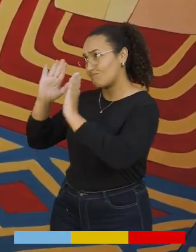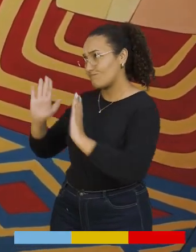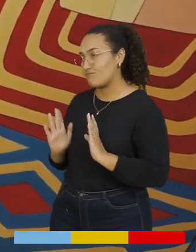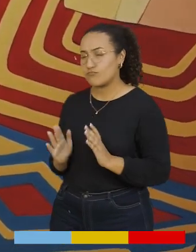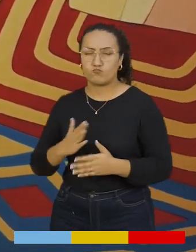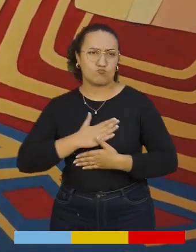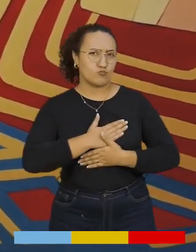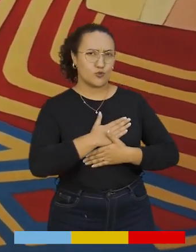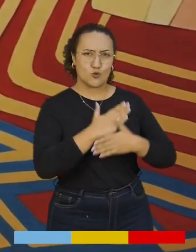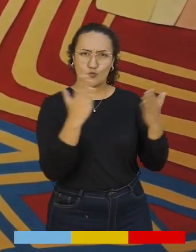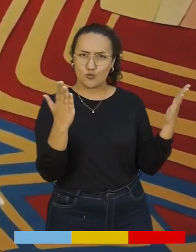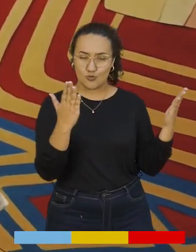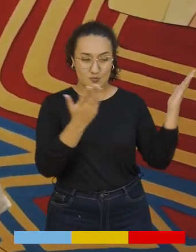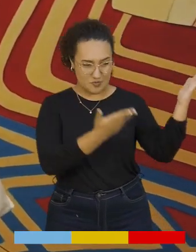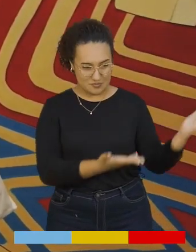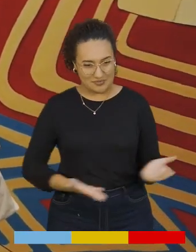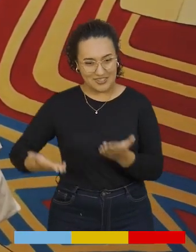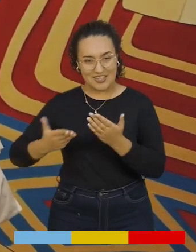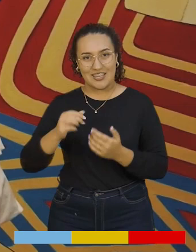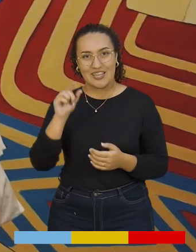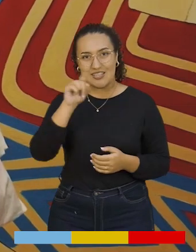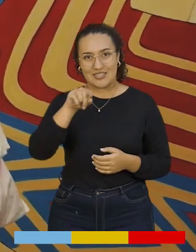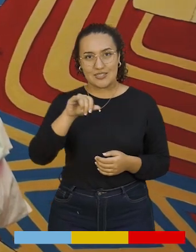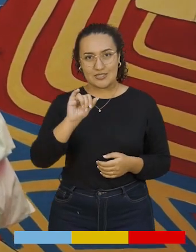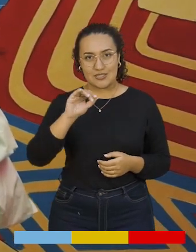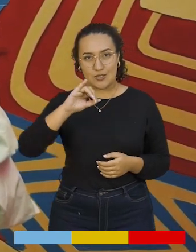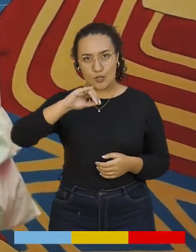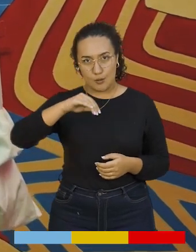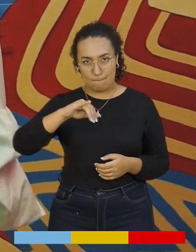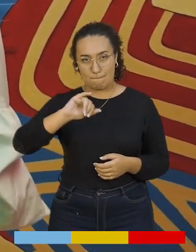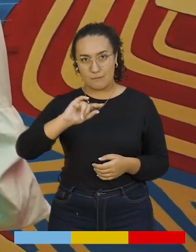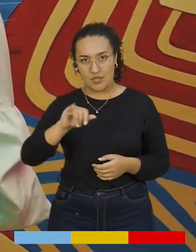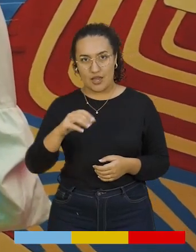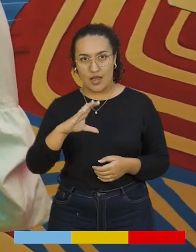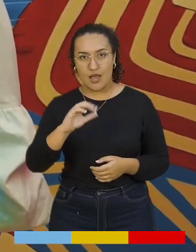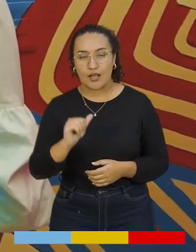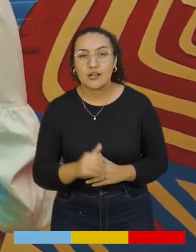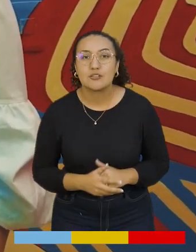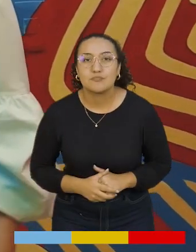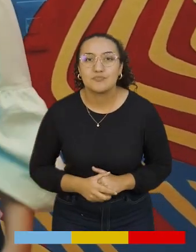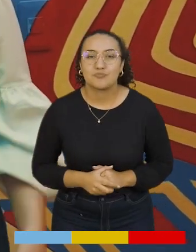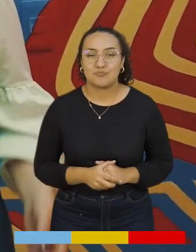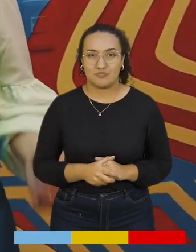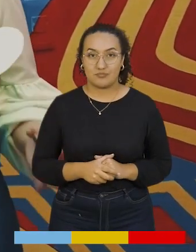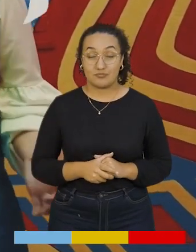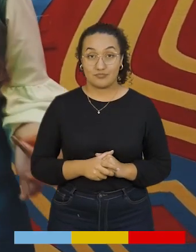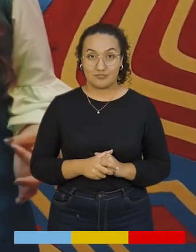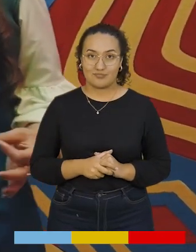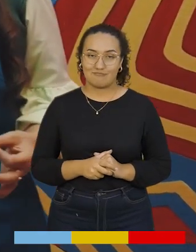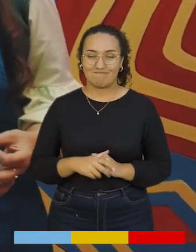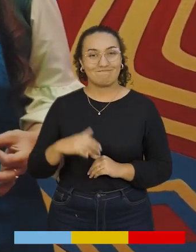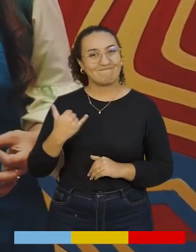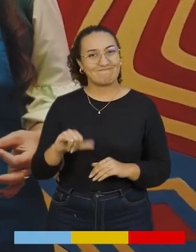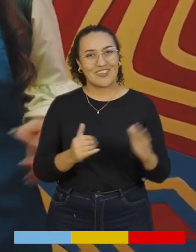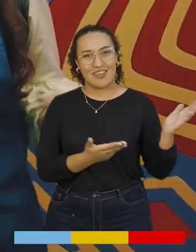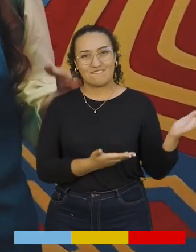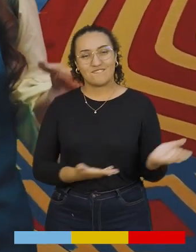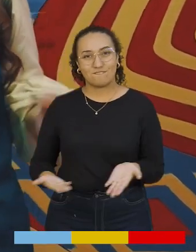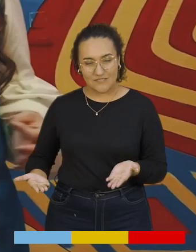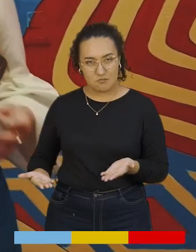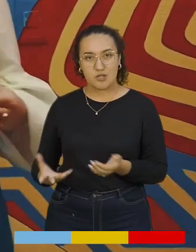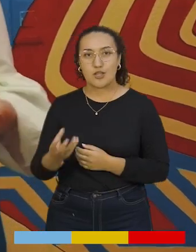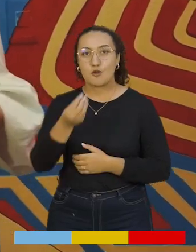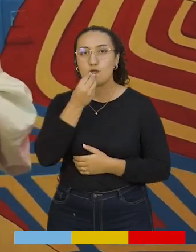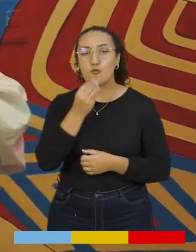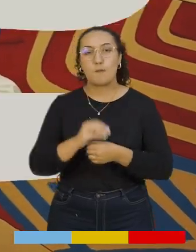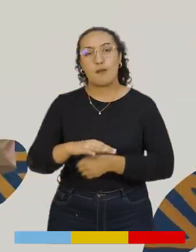cocina. Con mucho gusto, bienvenidos a Simijaca y a Andariegos Cocina de Mundo. Bueno, y así le damos la bienvenida a